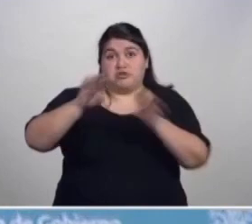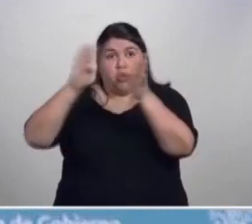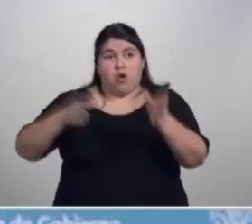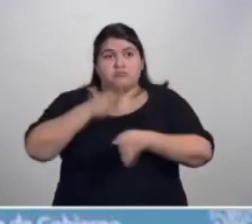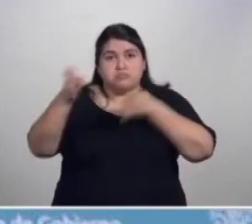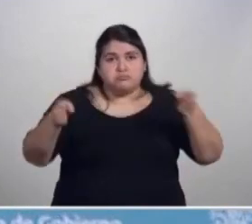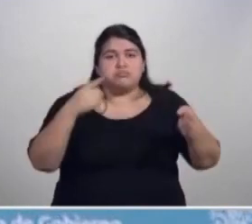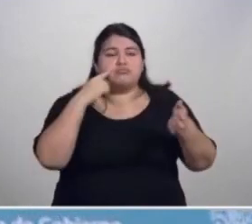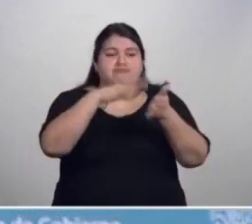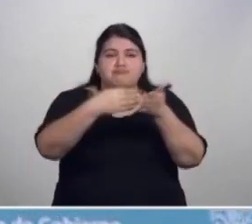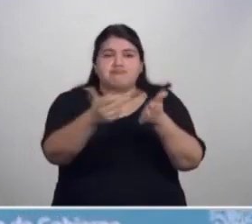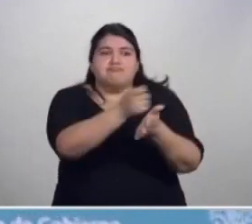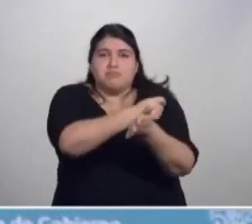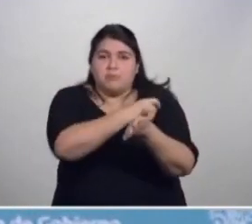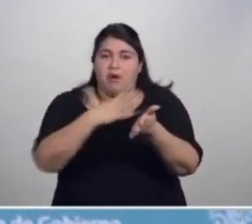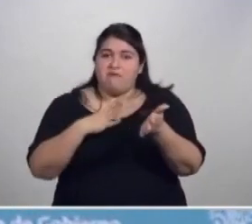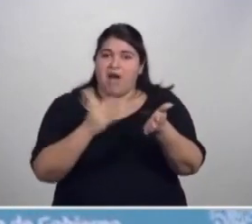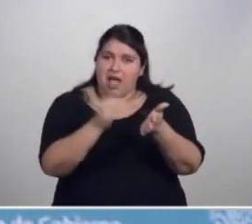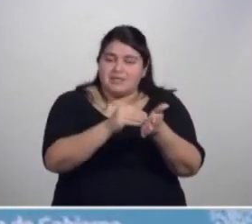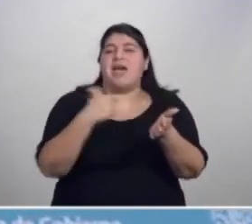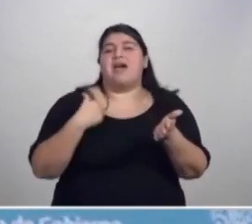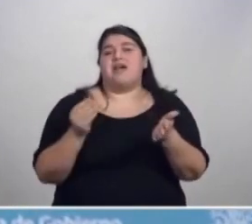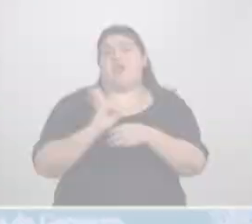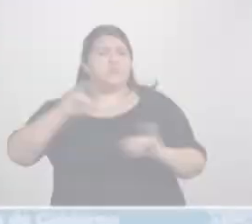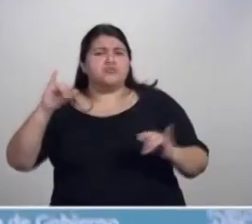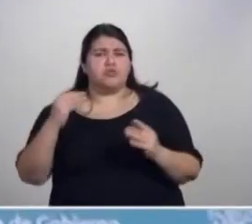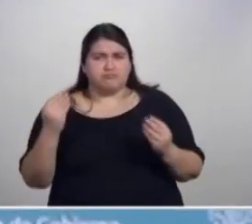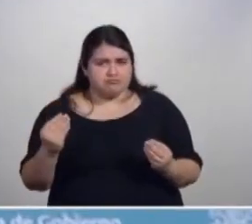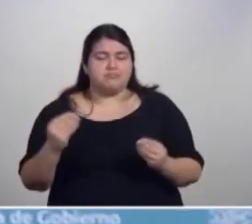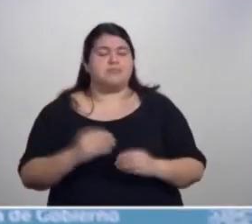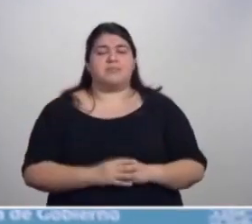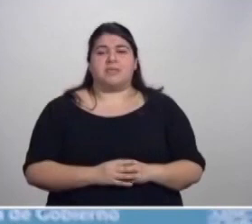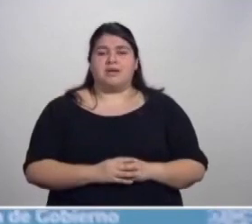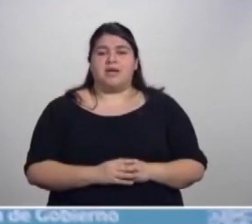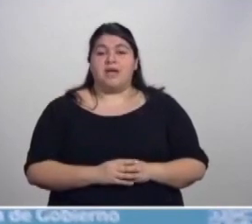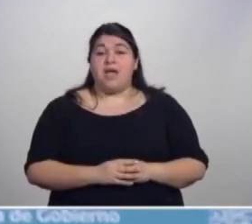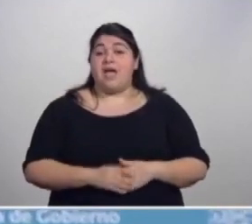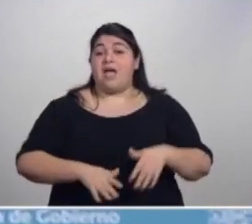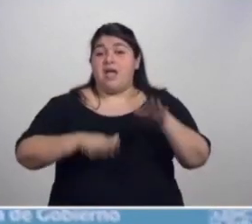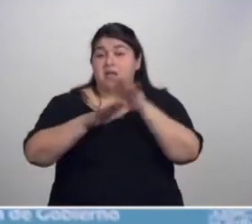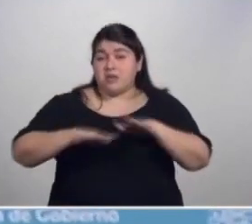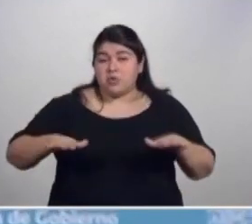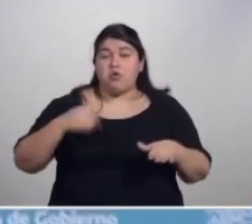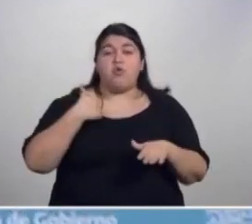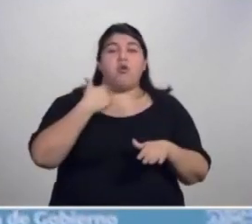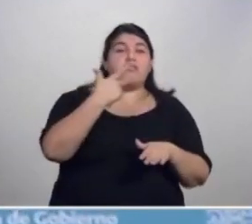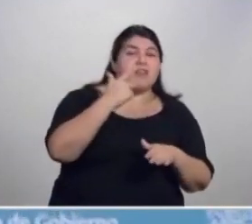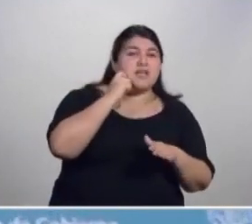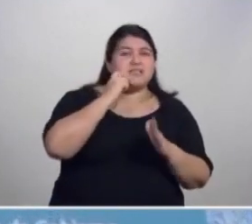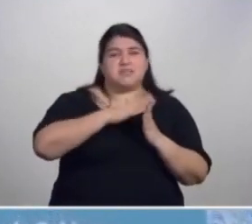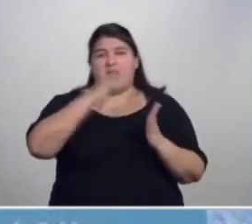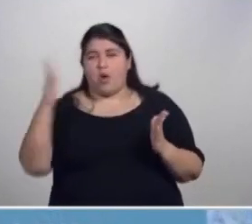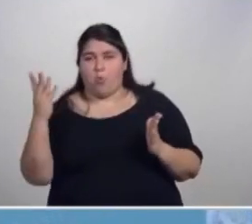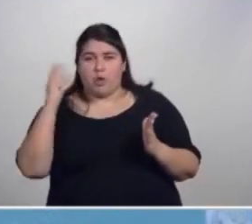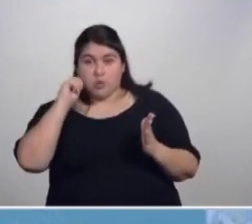poder completar y avanzar con el calendario de vacunación. Aquellos chicos y chicas de entre 3 y 4 años